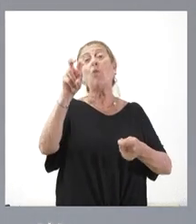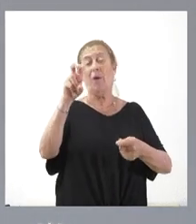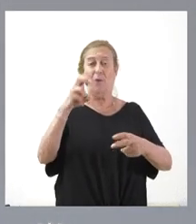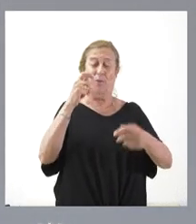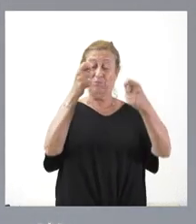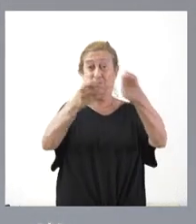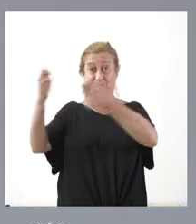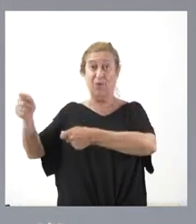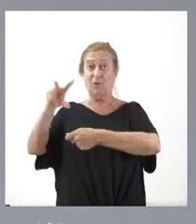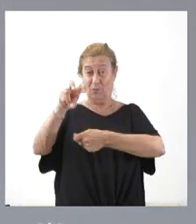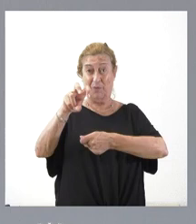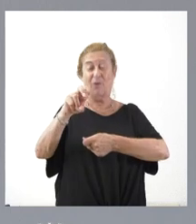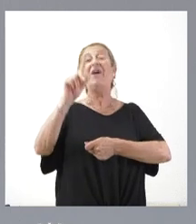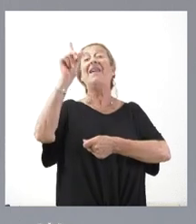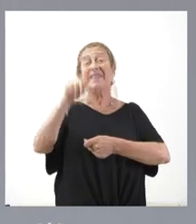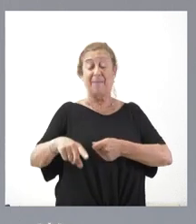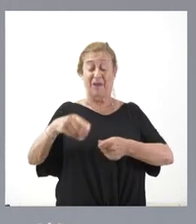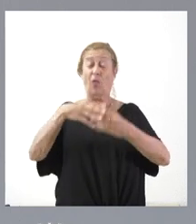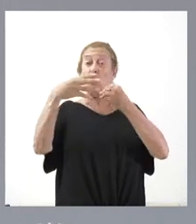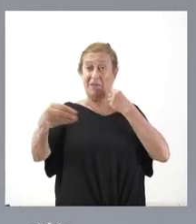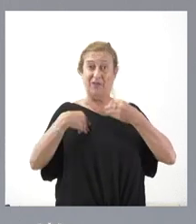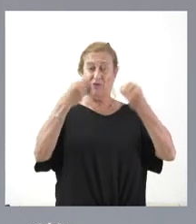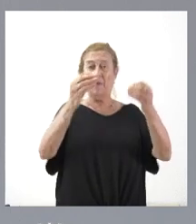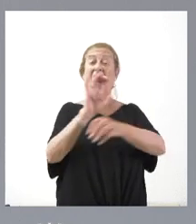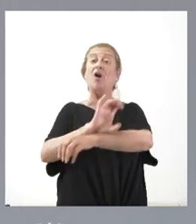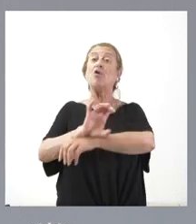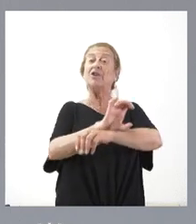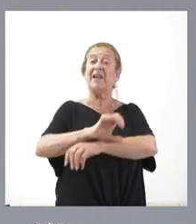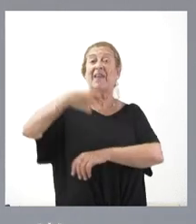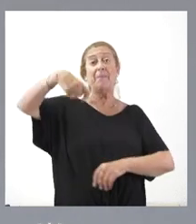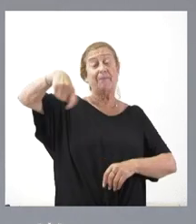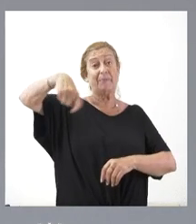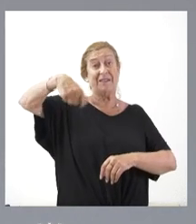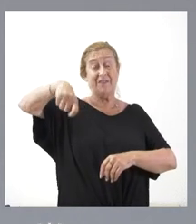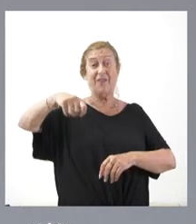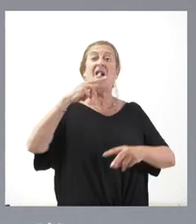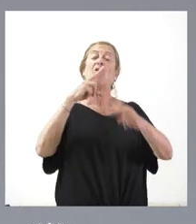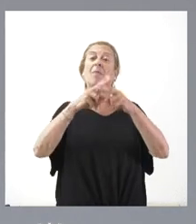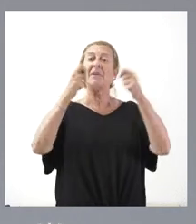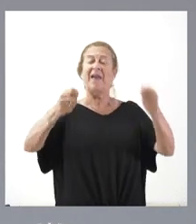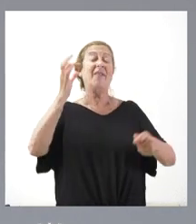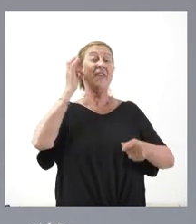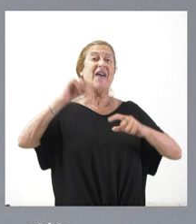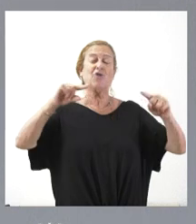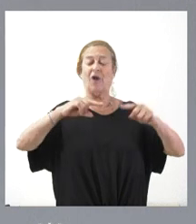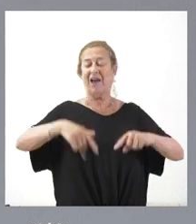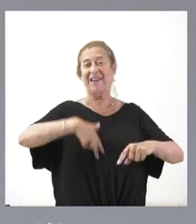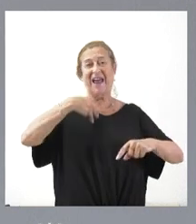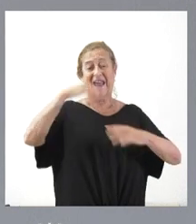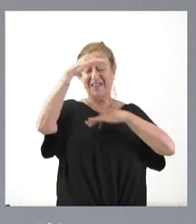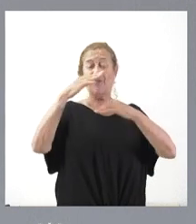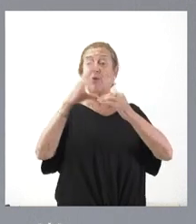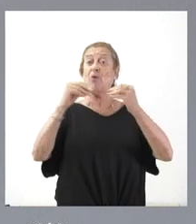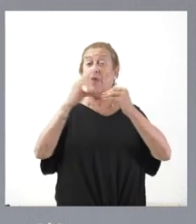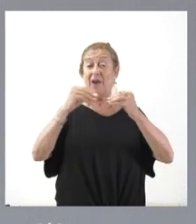también figura en la misma. En la Consejería de Presidencia se nombra directora general de Atención al Ciudadano y Calidad de los